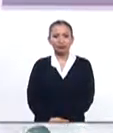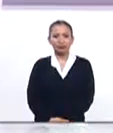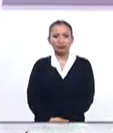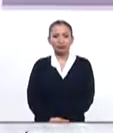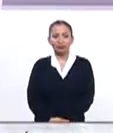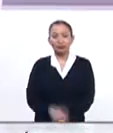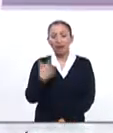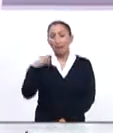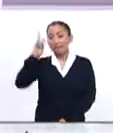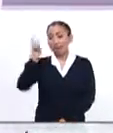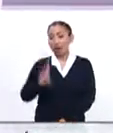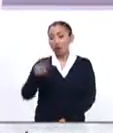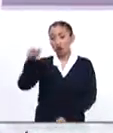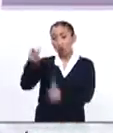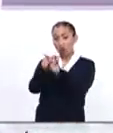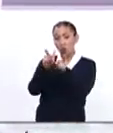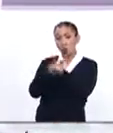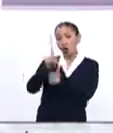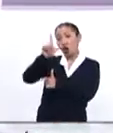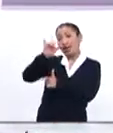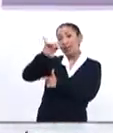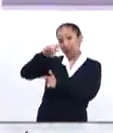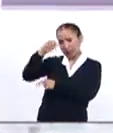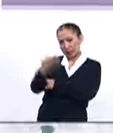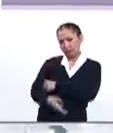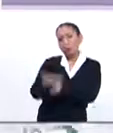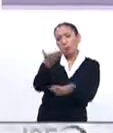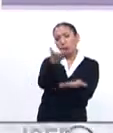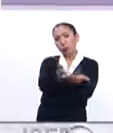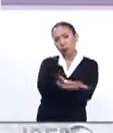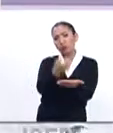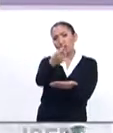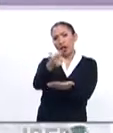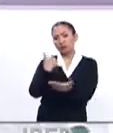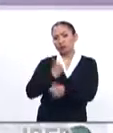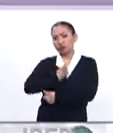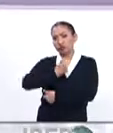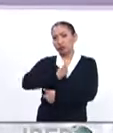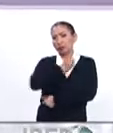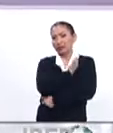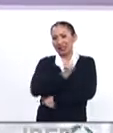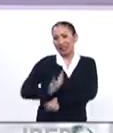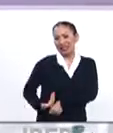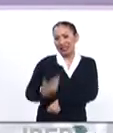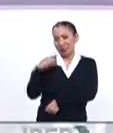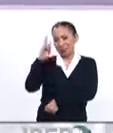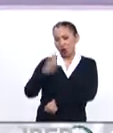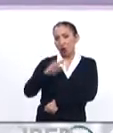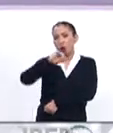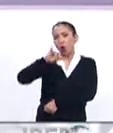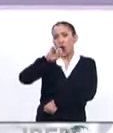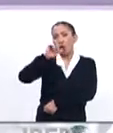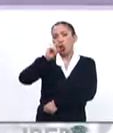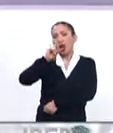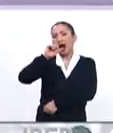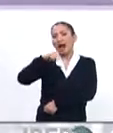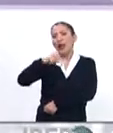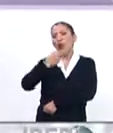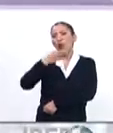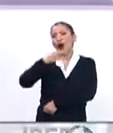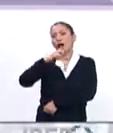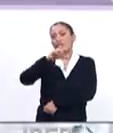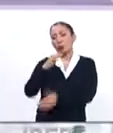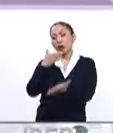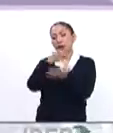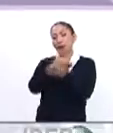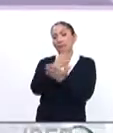En eso vamos en Venezuela porque el grupo de Lima aceptó la petición que hizo el autoproclamado presidente de Venezuela, Juan Guaidó, para el ingreso de su